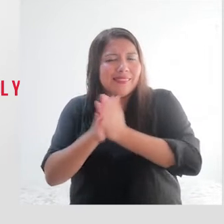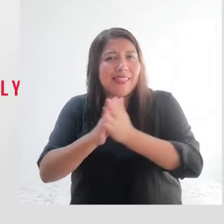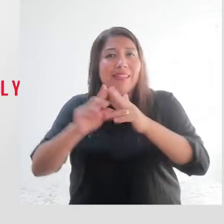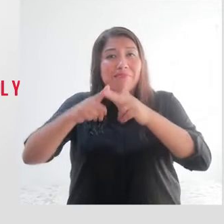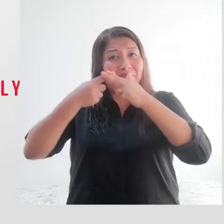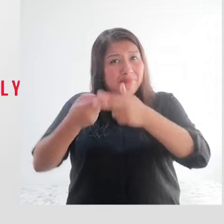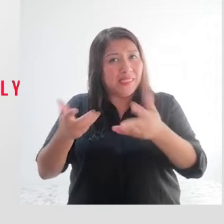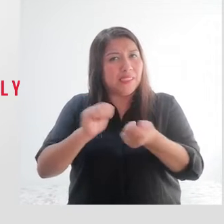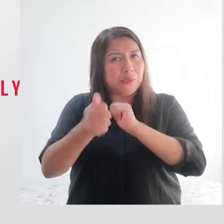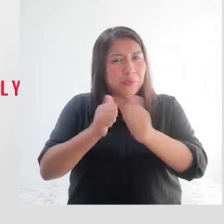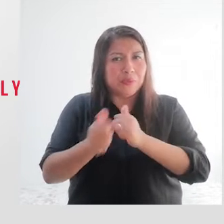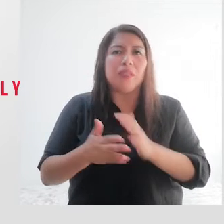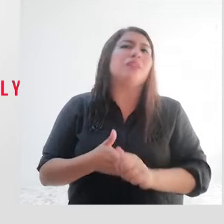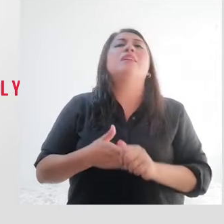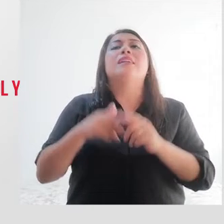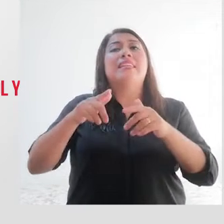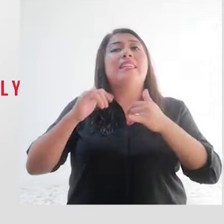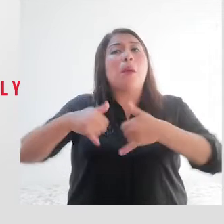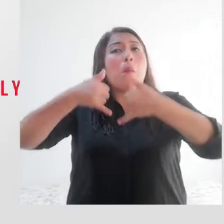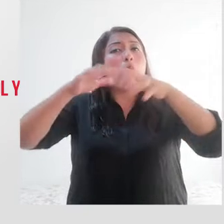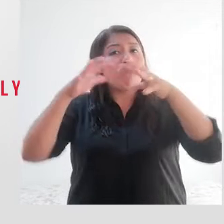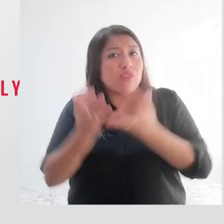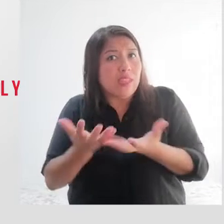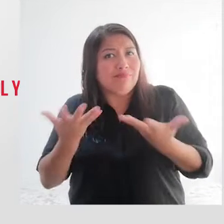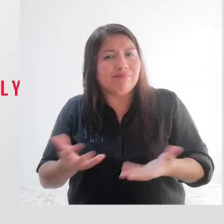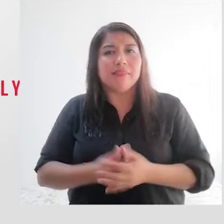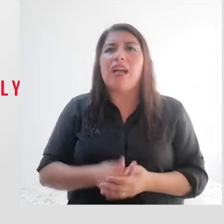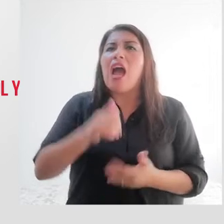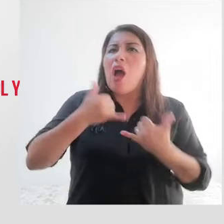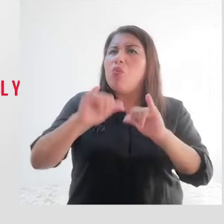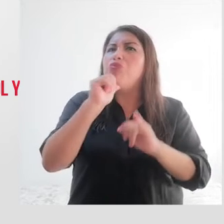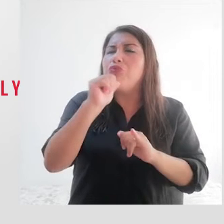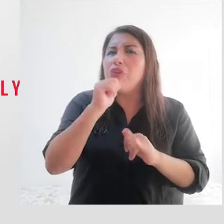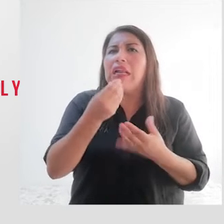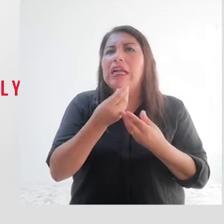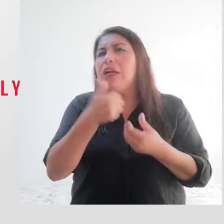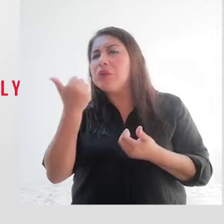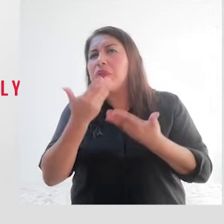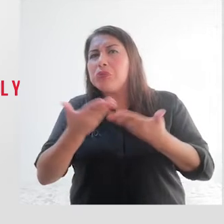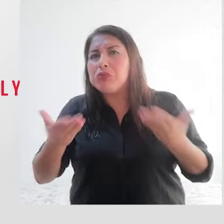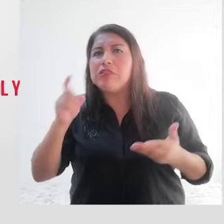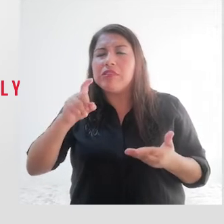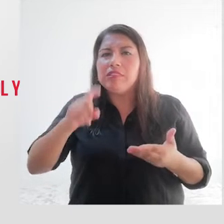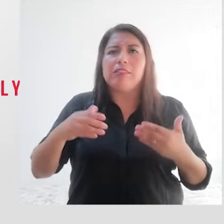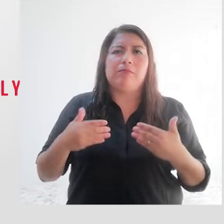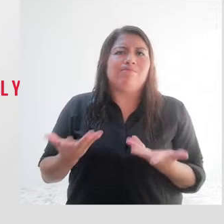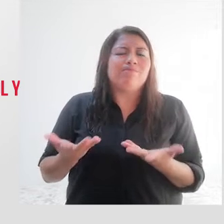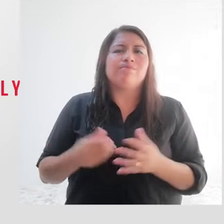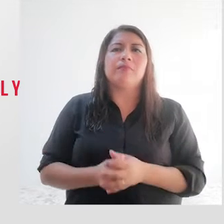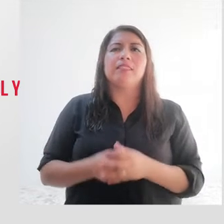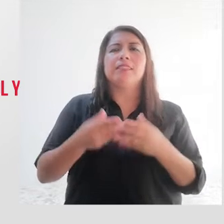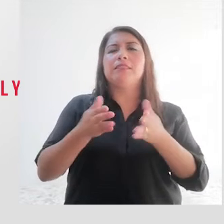adecuadamente al desarrollo del mundial. Todavía nos faltan cosas por cubrir. Es importante la